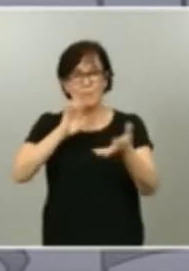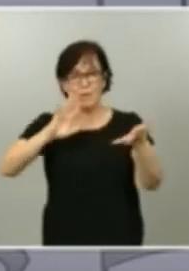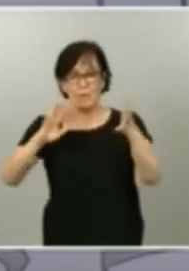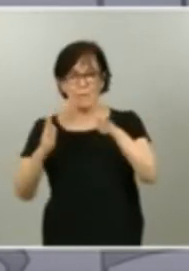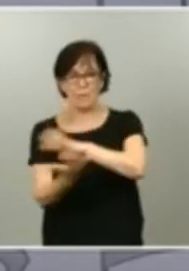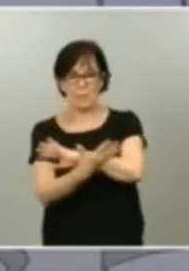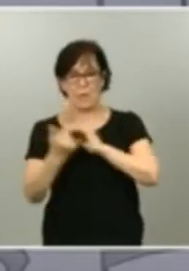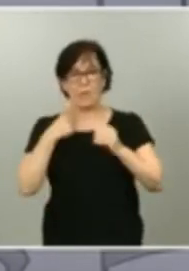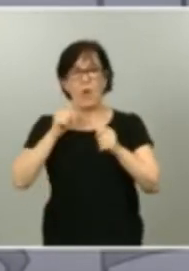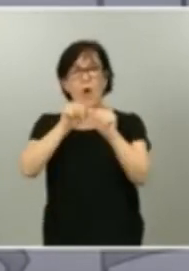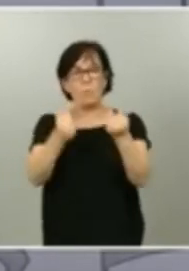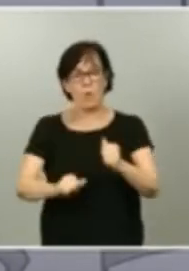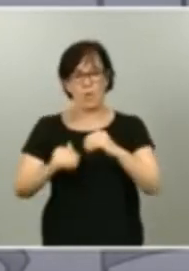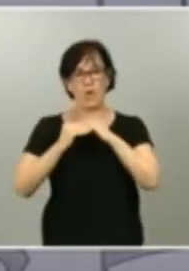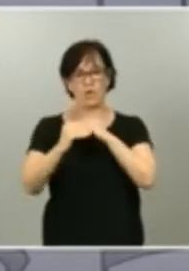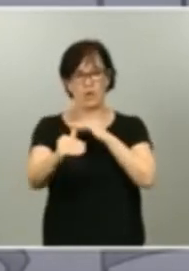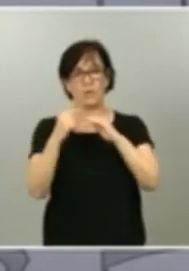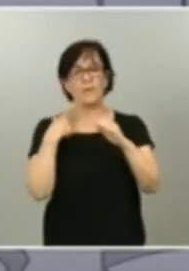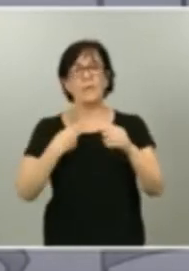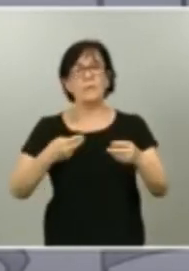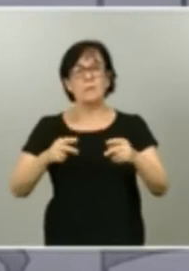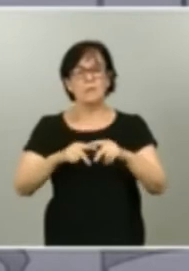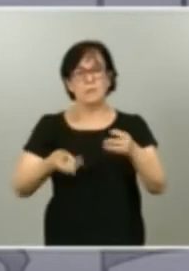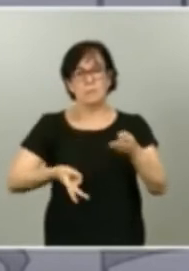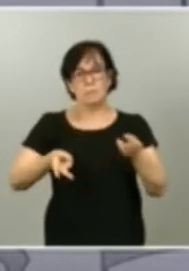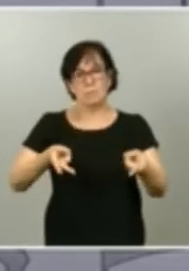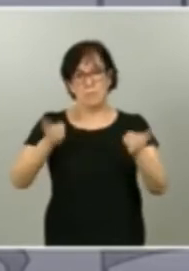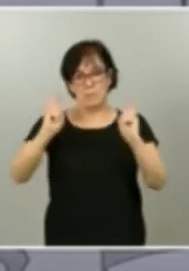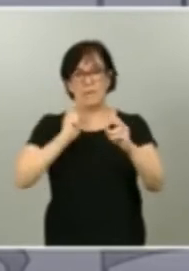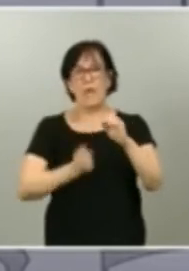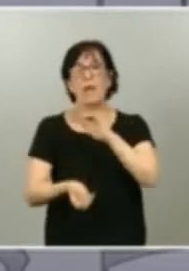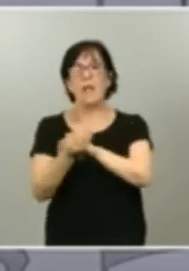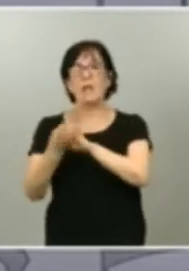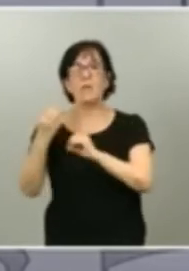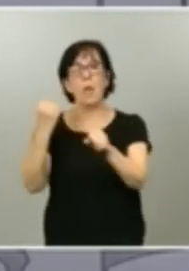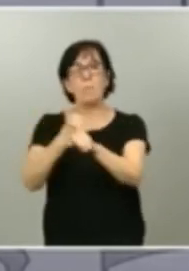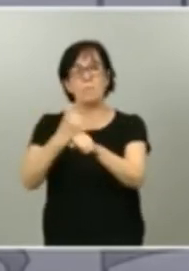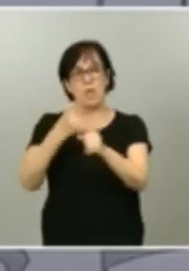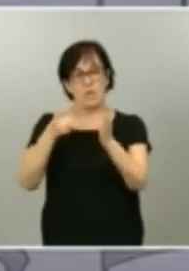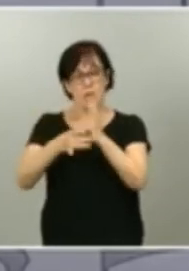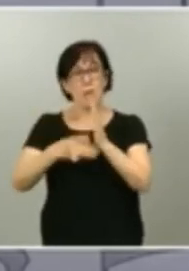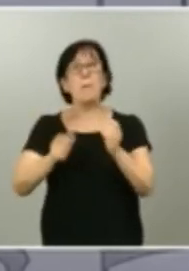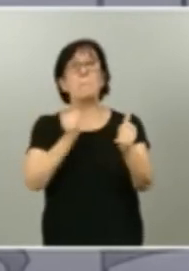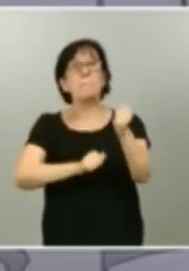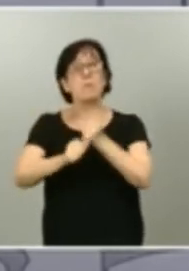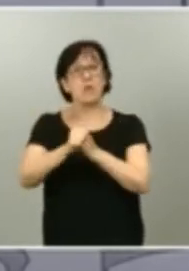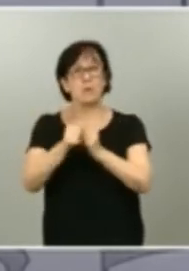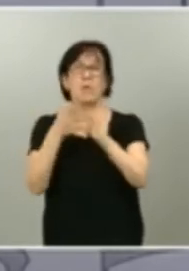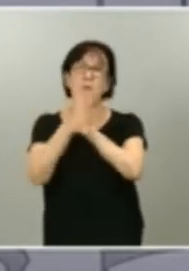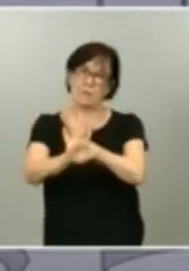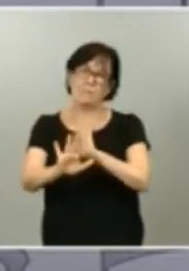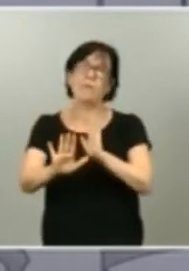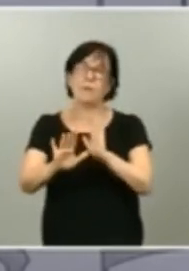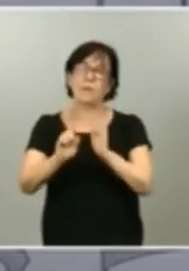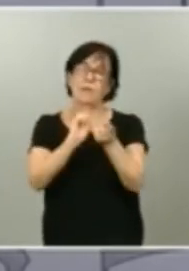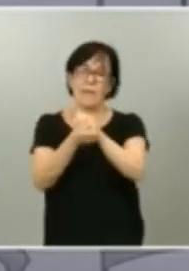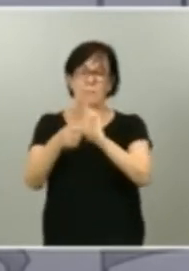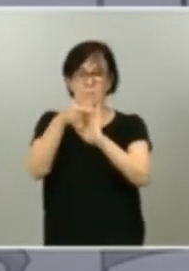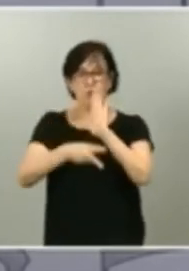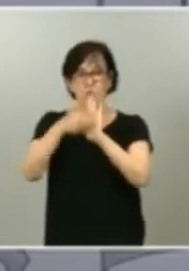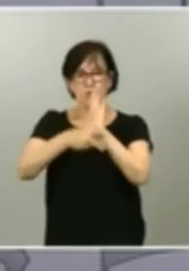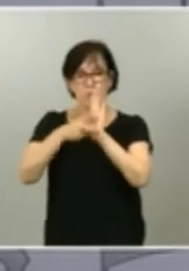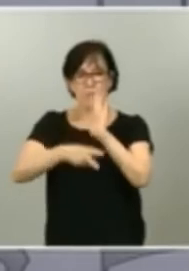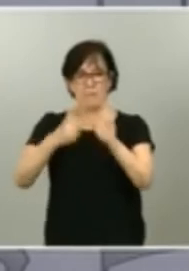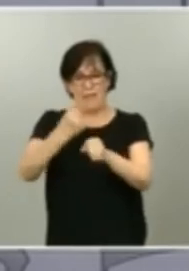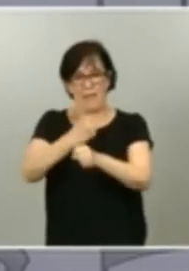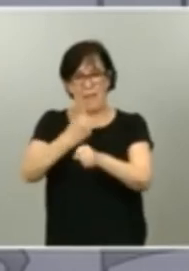la creación de empleo de calidad. Esta prioridad también implica cambios en la normativa laboral para ello desde el diálogo